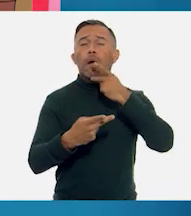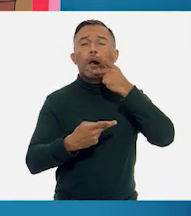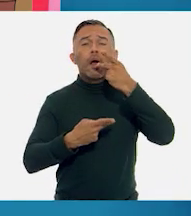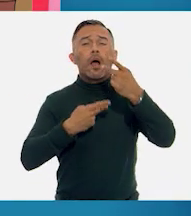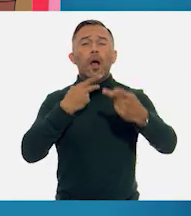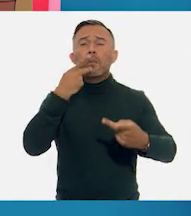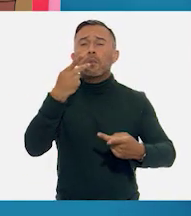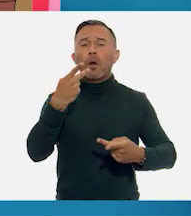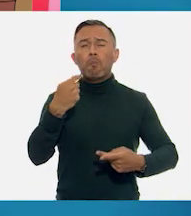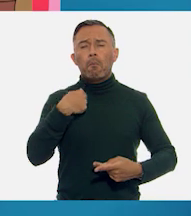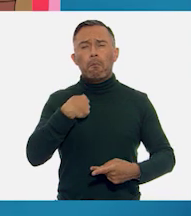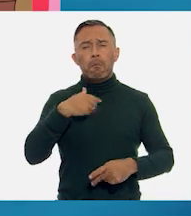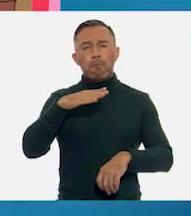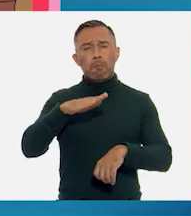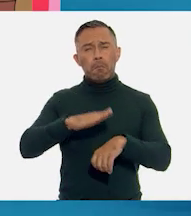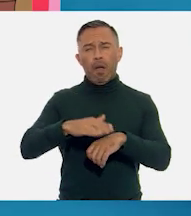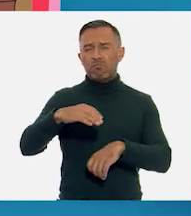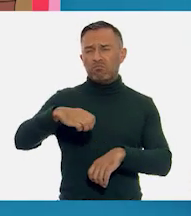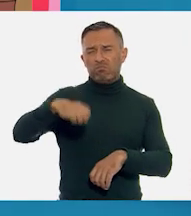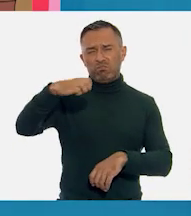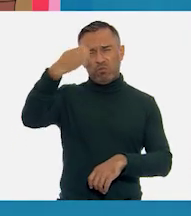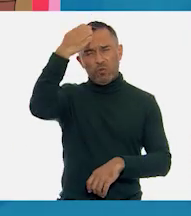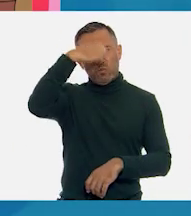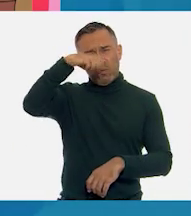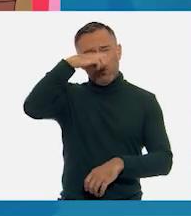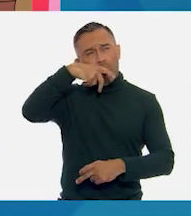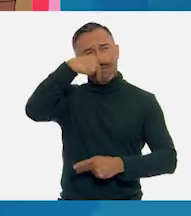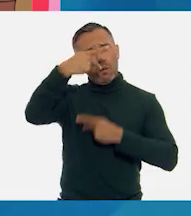podemos hacer los grandes maestros de la recitada.